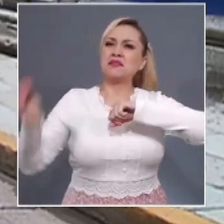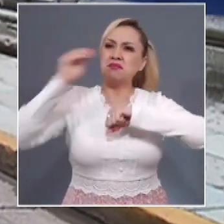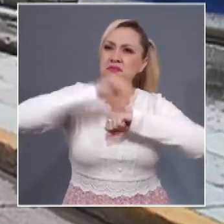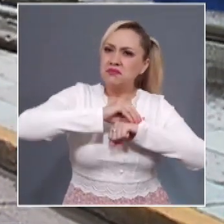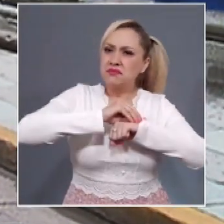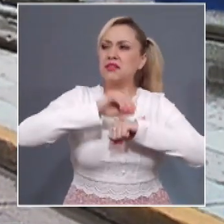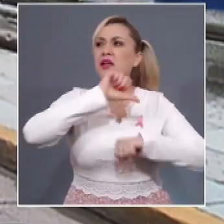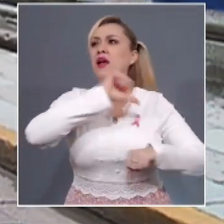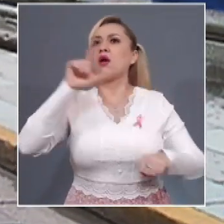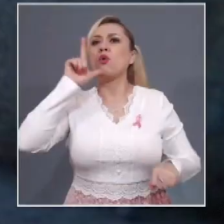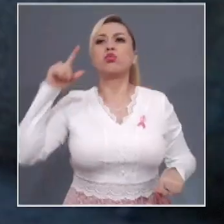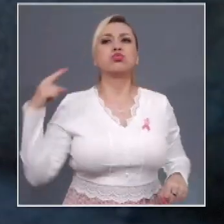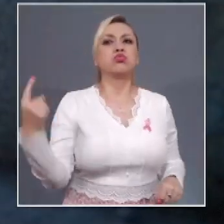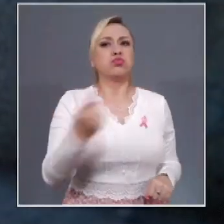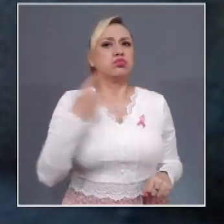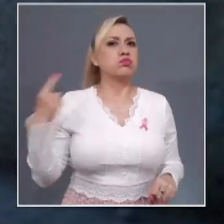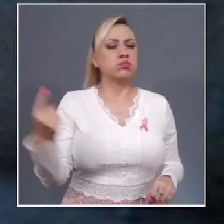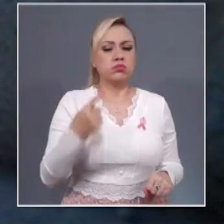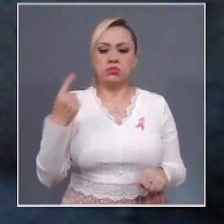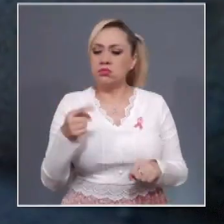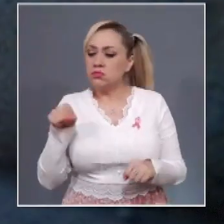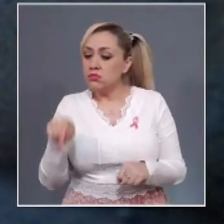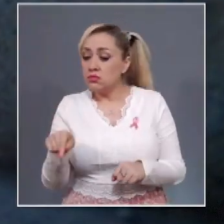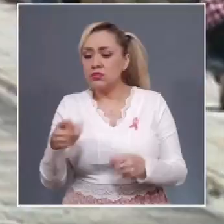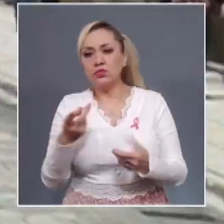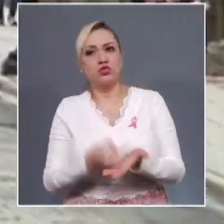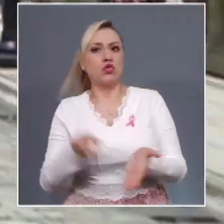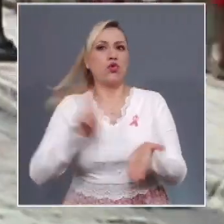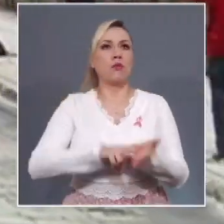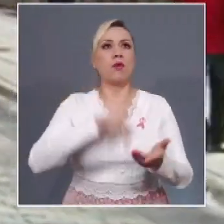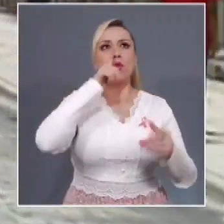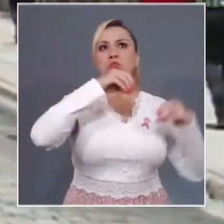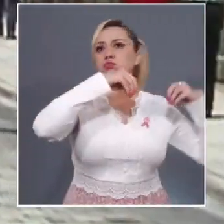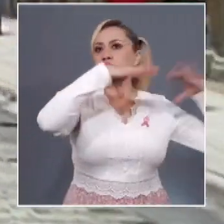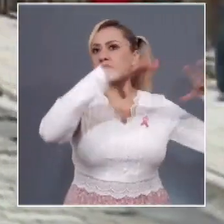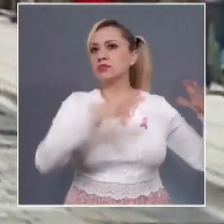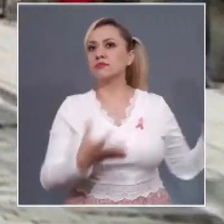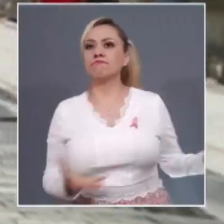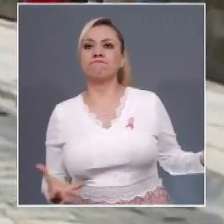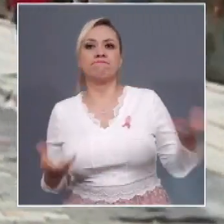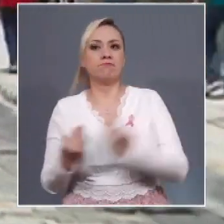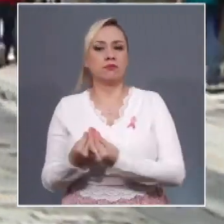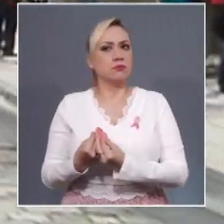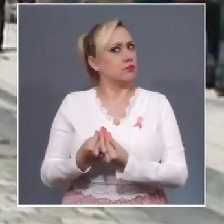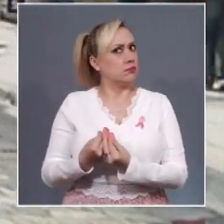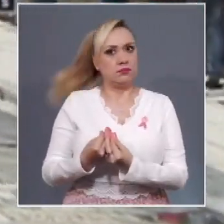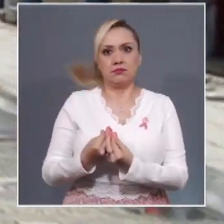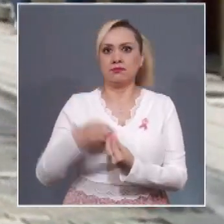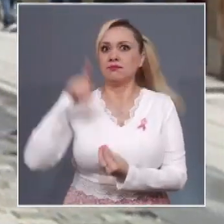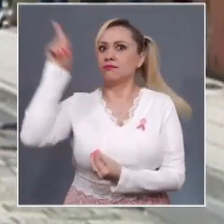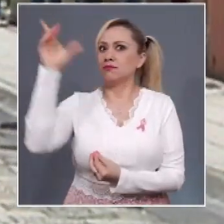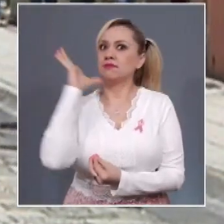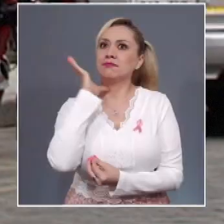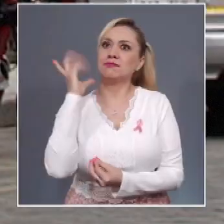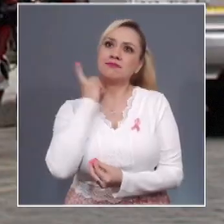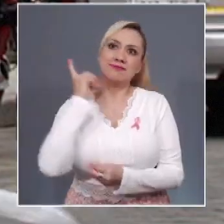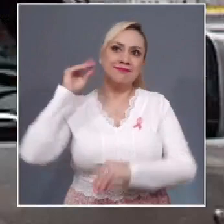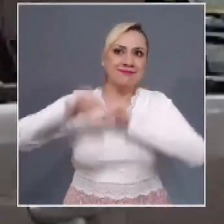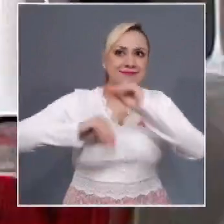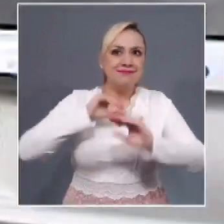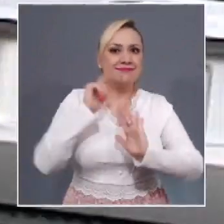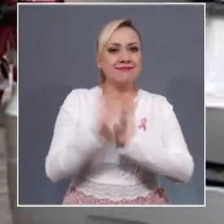energía eléctrica, lo cual es competencia exclusiva del Congreso de la Unión. Además, invalidó normas que